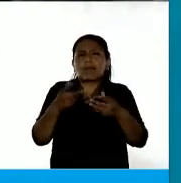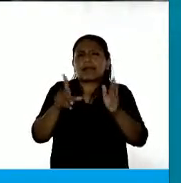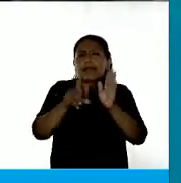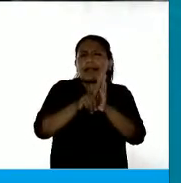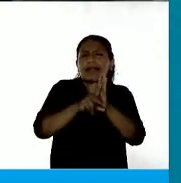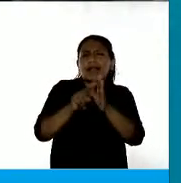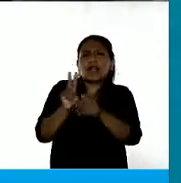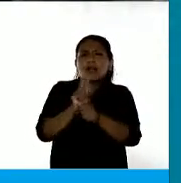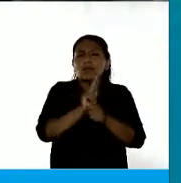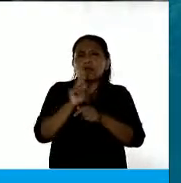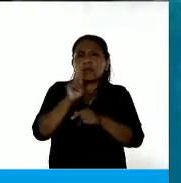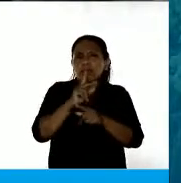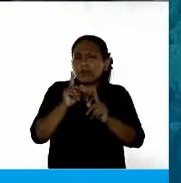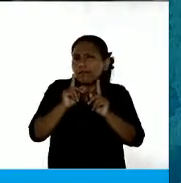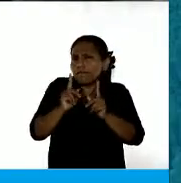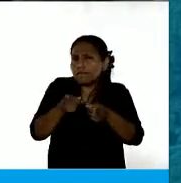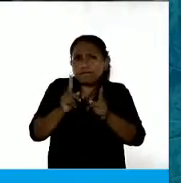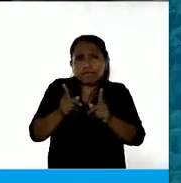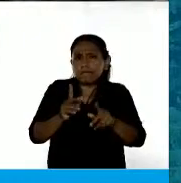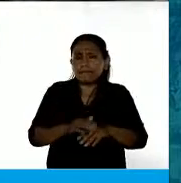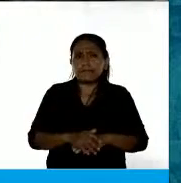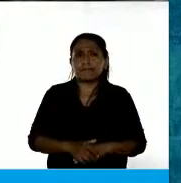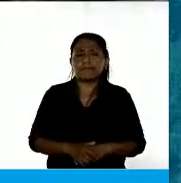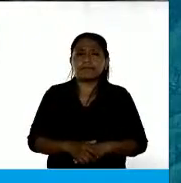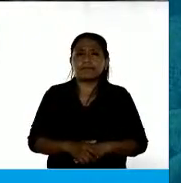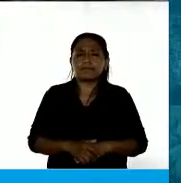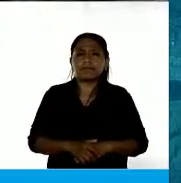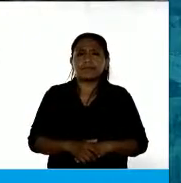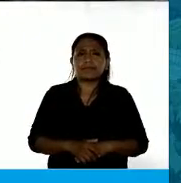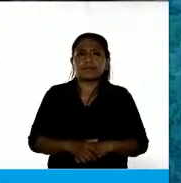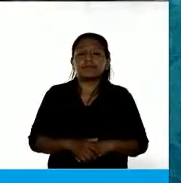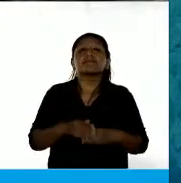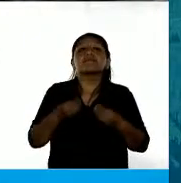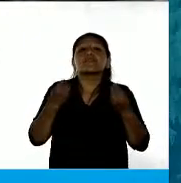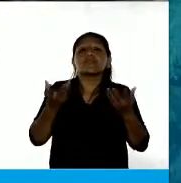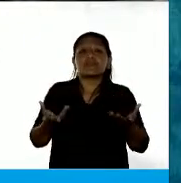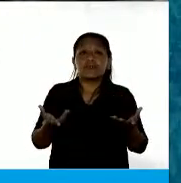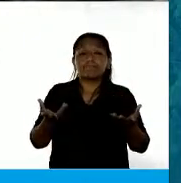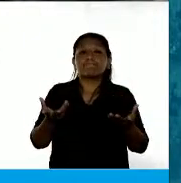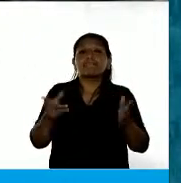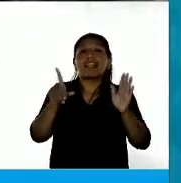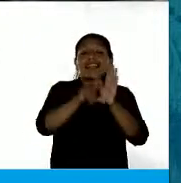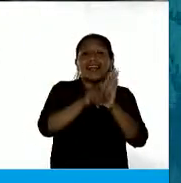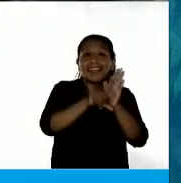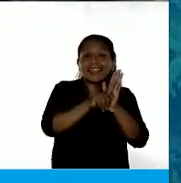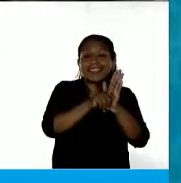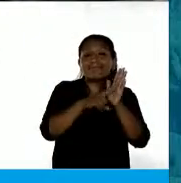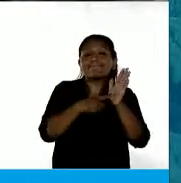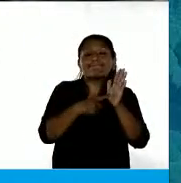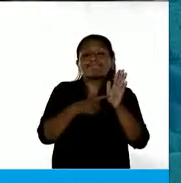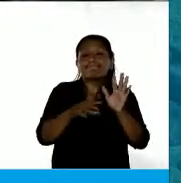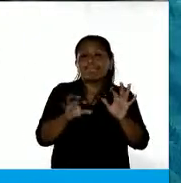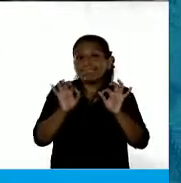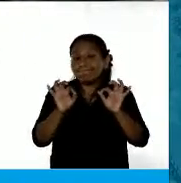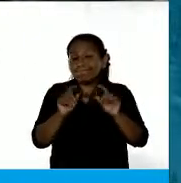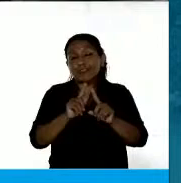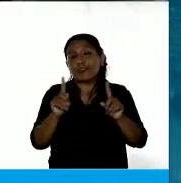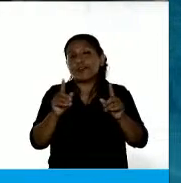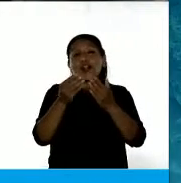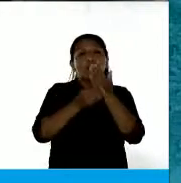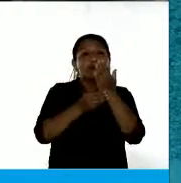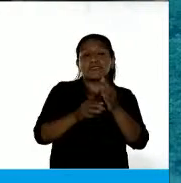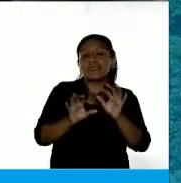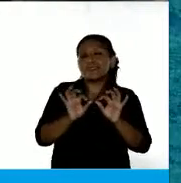protección a las mujeres, nos siguen acosando. Entonces, la ley a veces no alcanza, los ministerios no